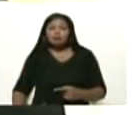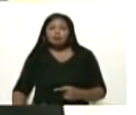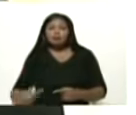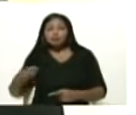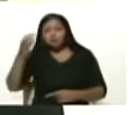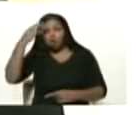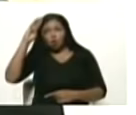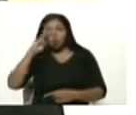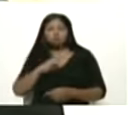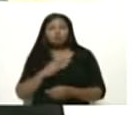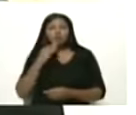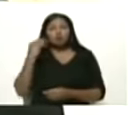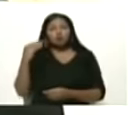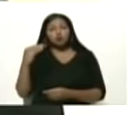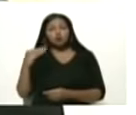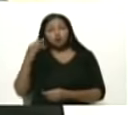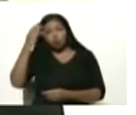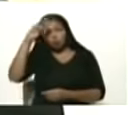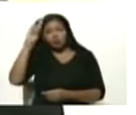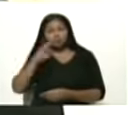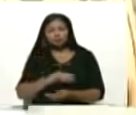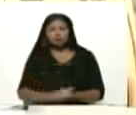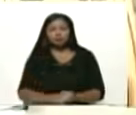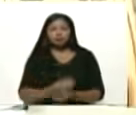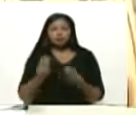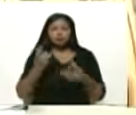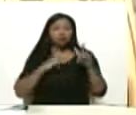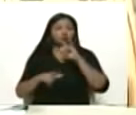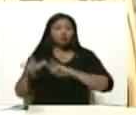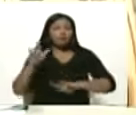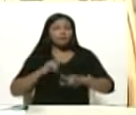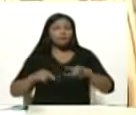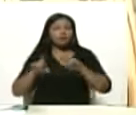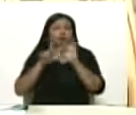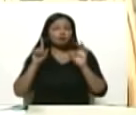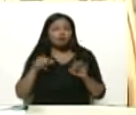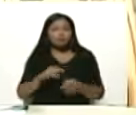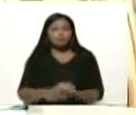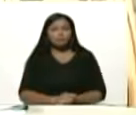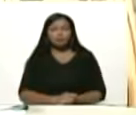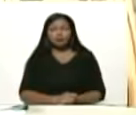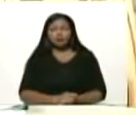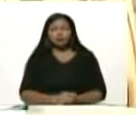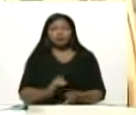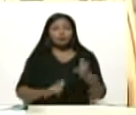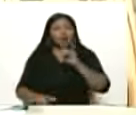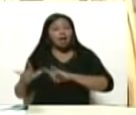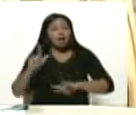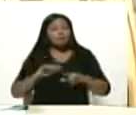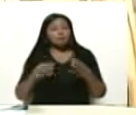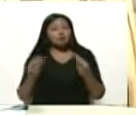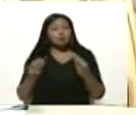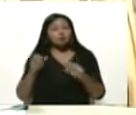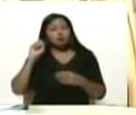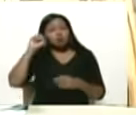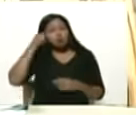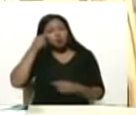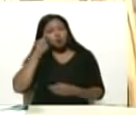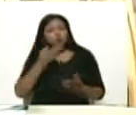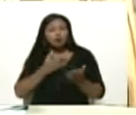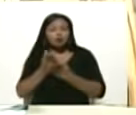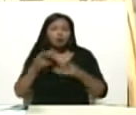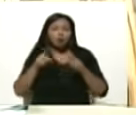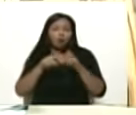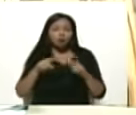juventud cubana que tanto amó, tanto ama el recuerdo y el legado